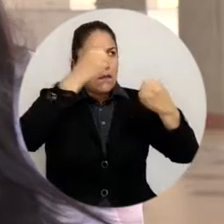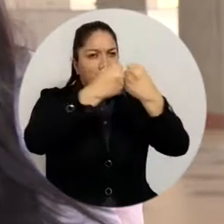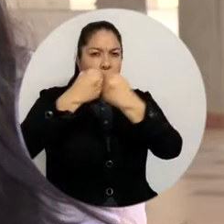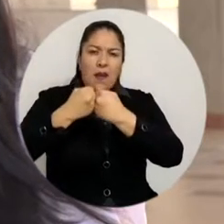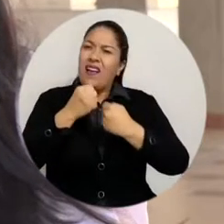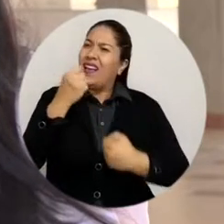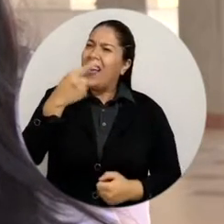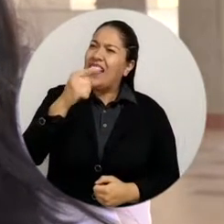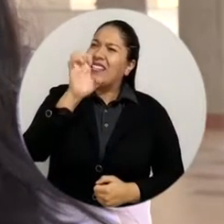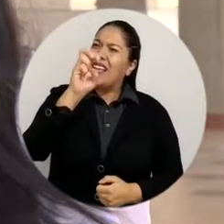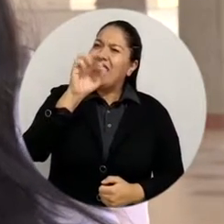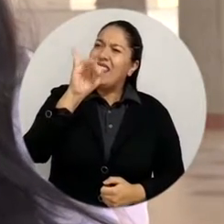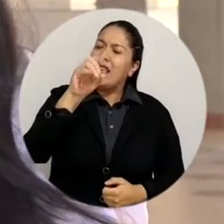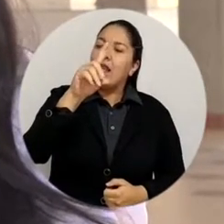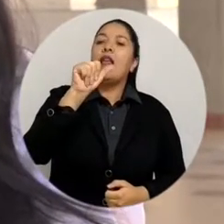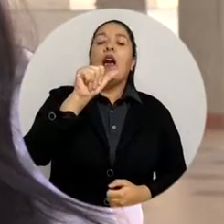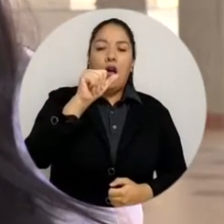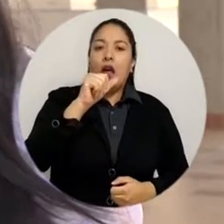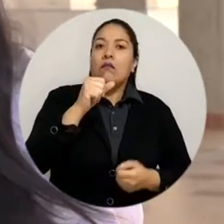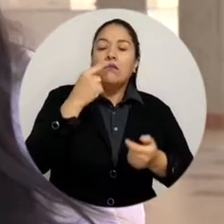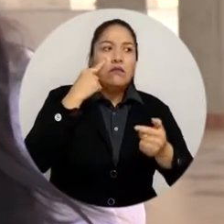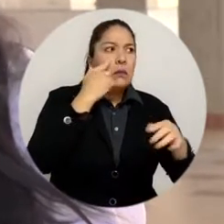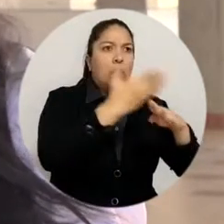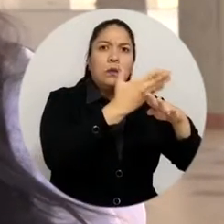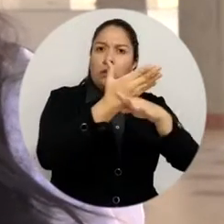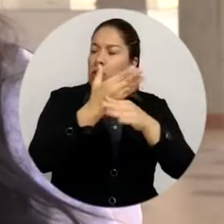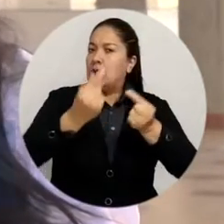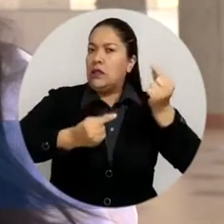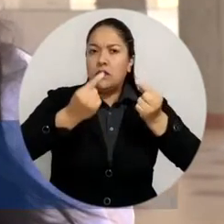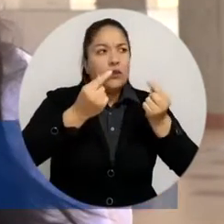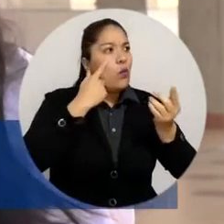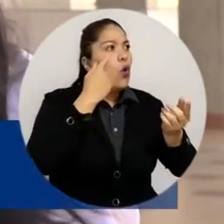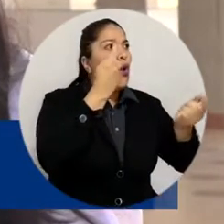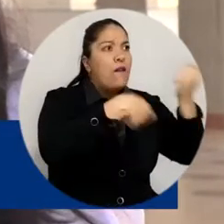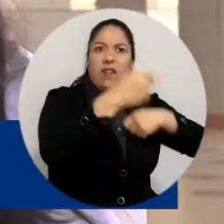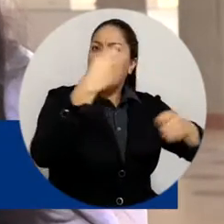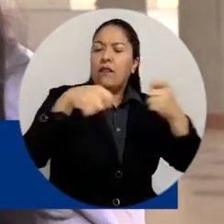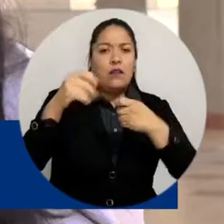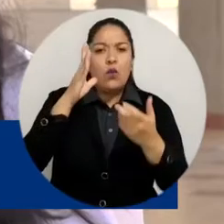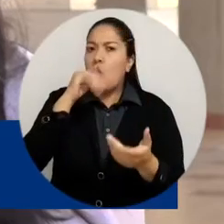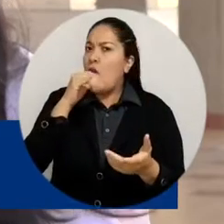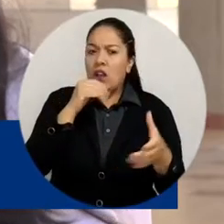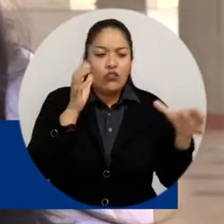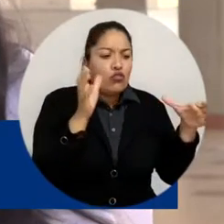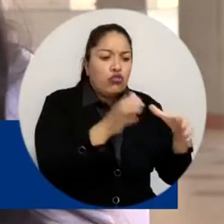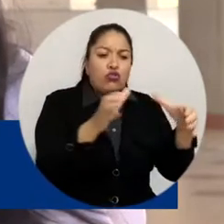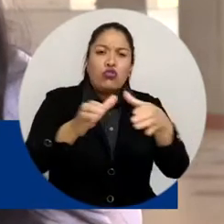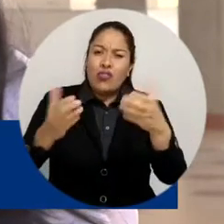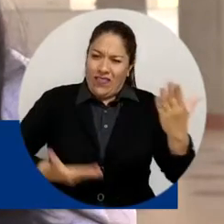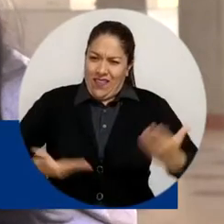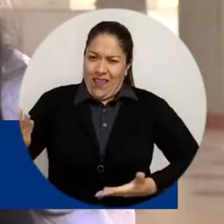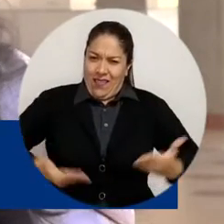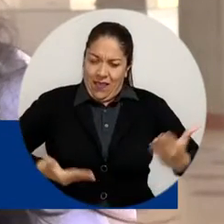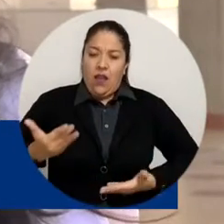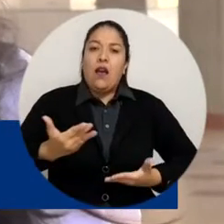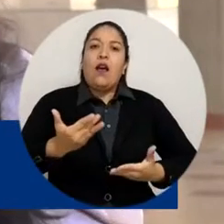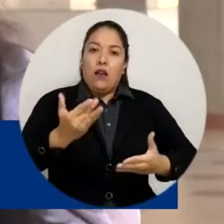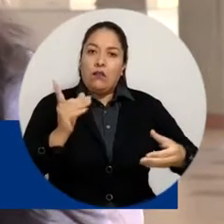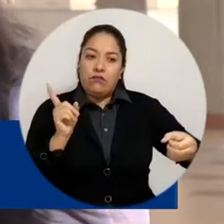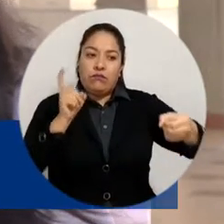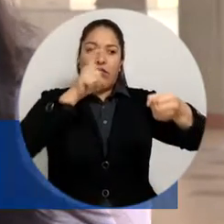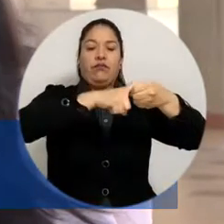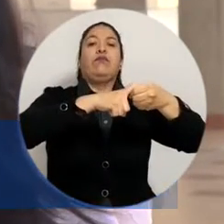solución que estamos presentando a los tenderos y microcomercios con el ánimo de que también